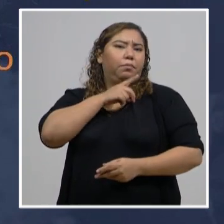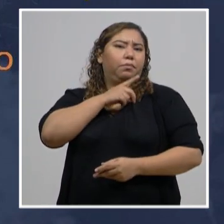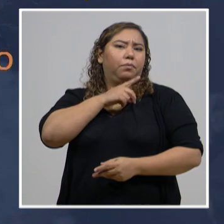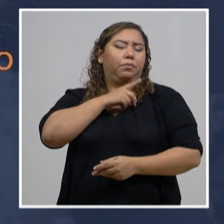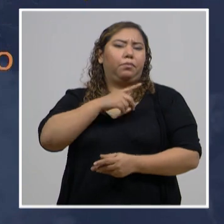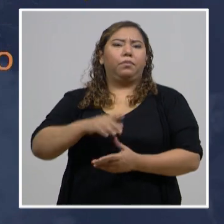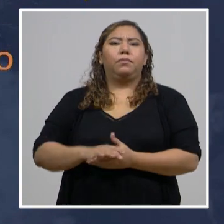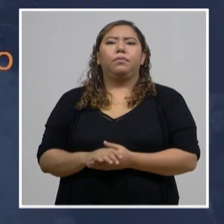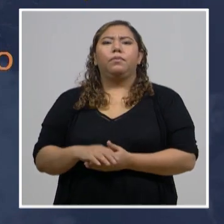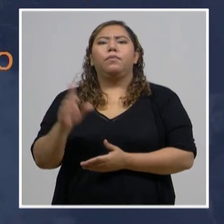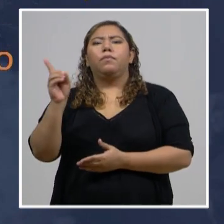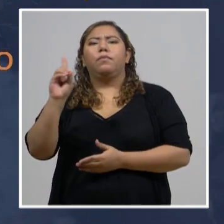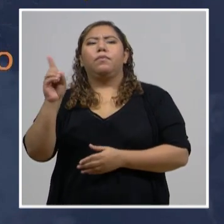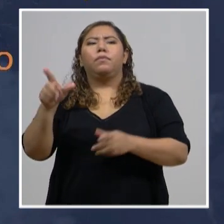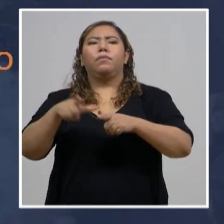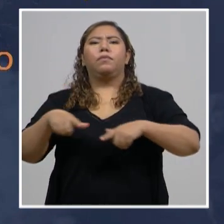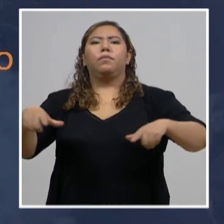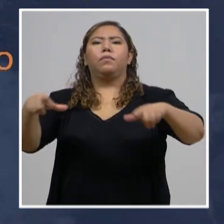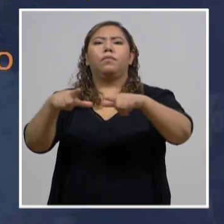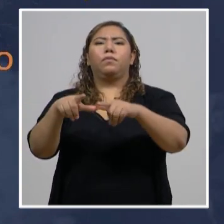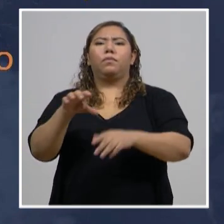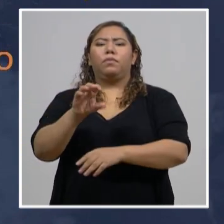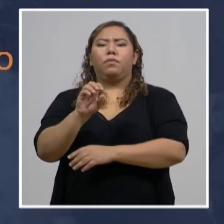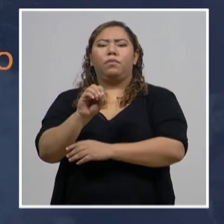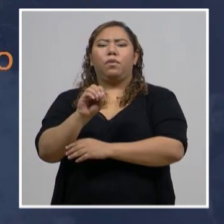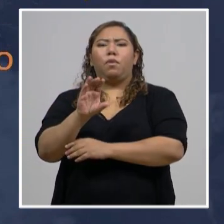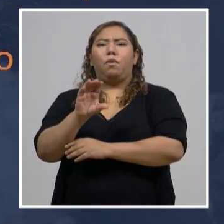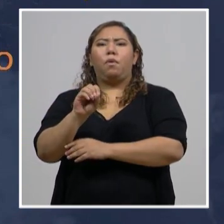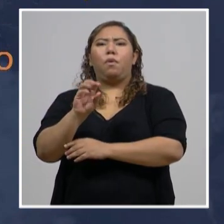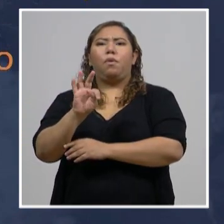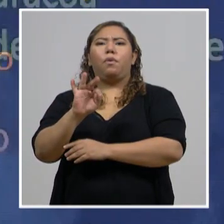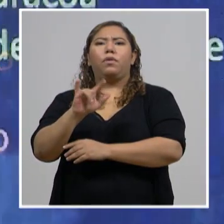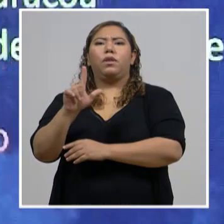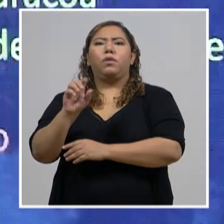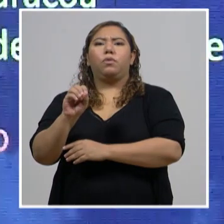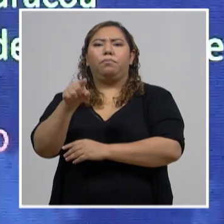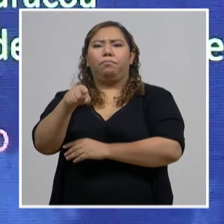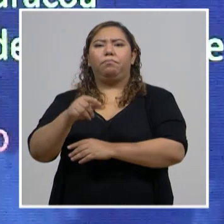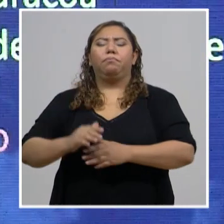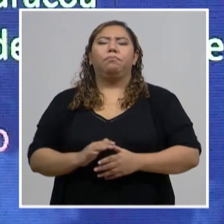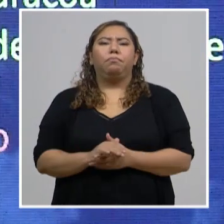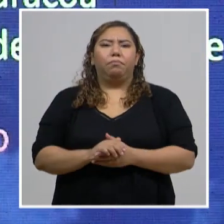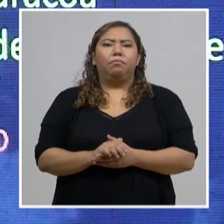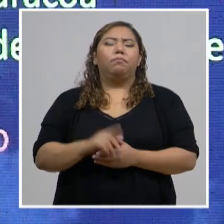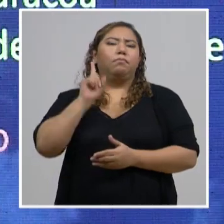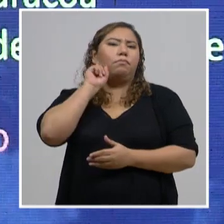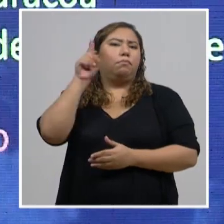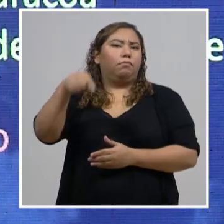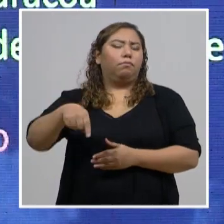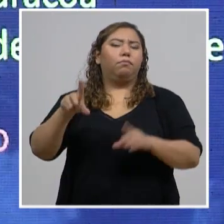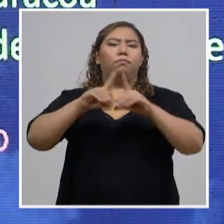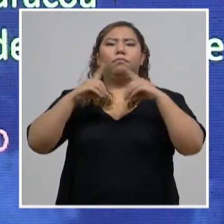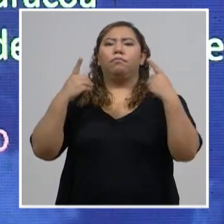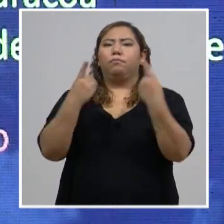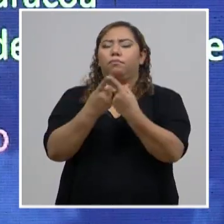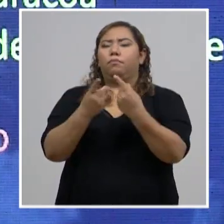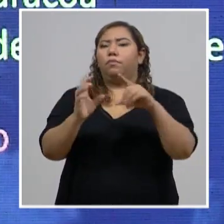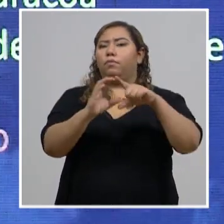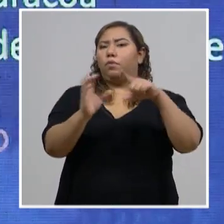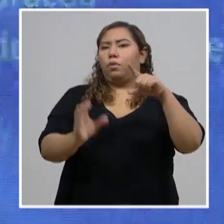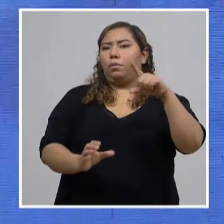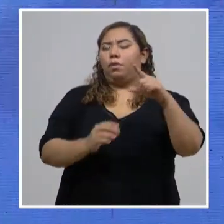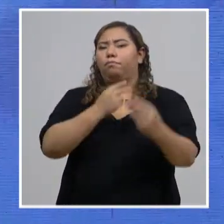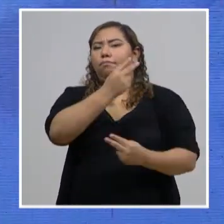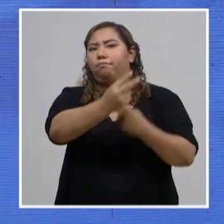móvil estará en El Locotillo. Mañana, 23 de julio, también en el Departamento de Cortés, las brigadas contra el